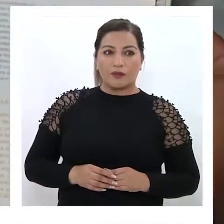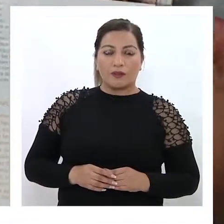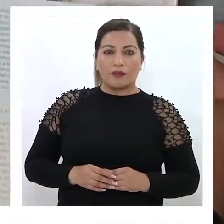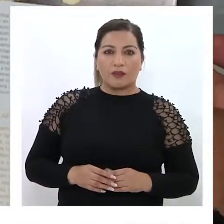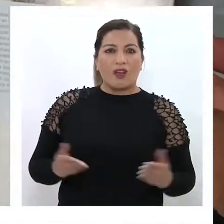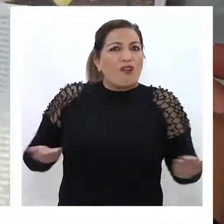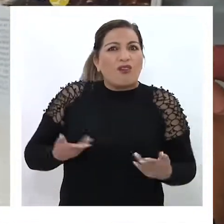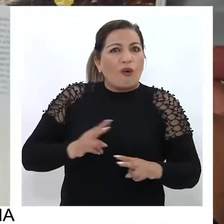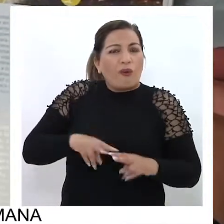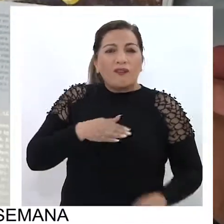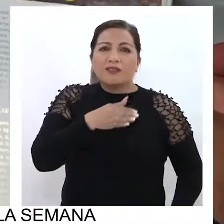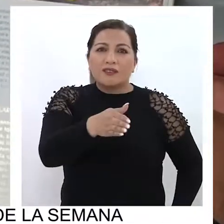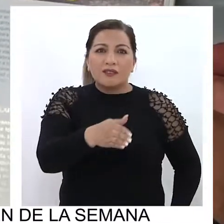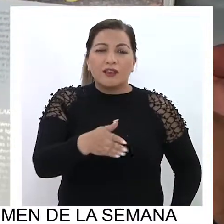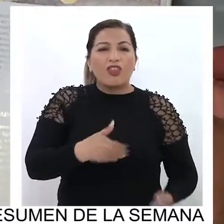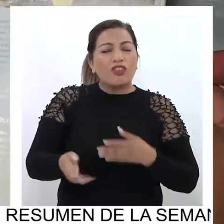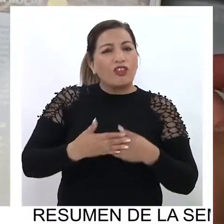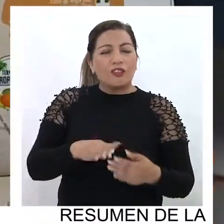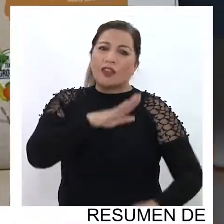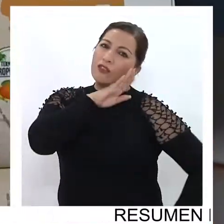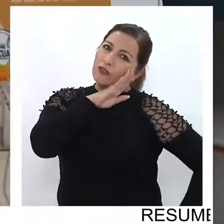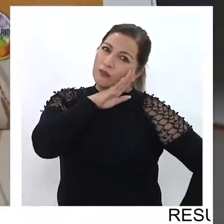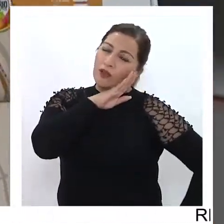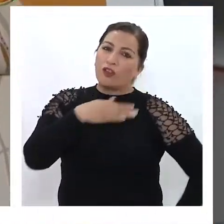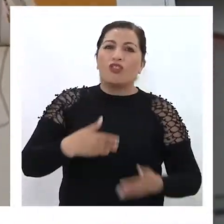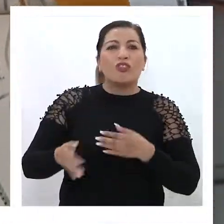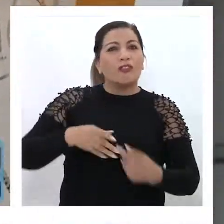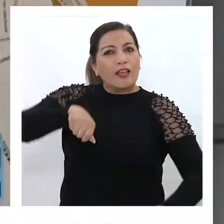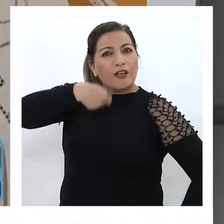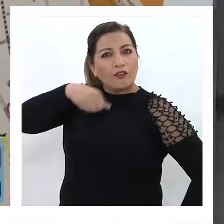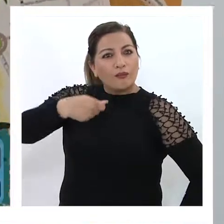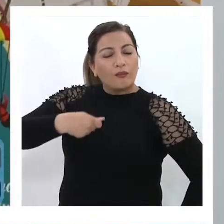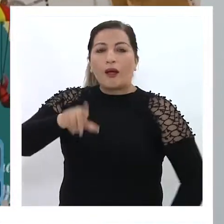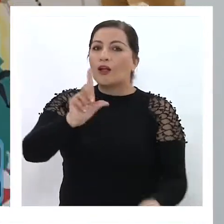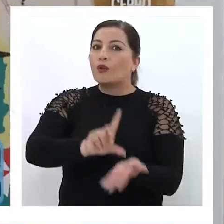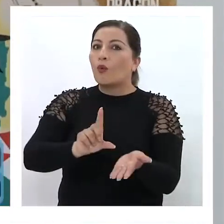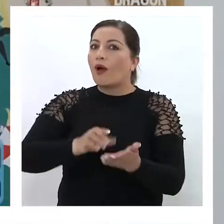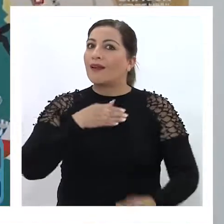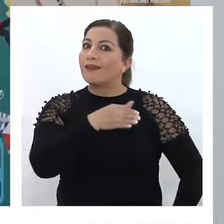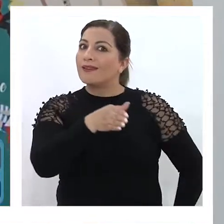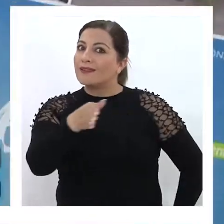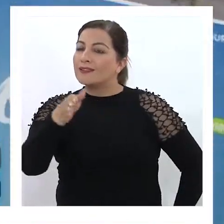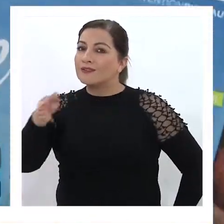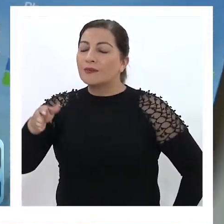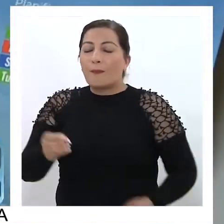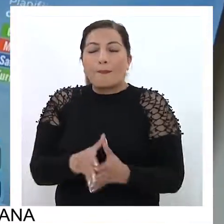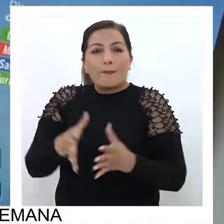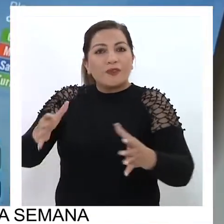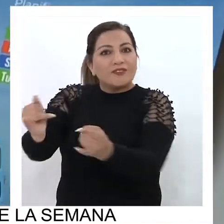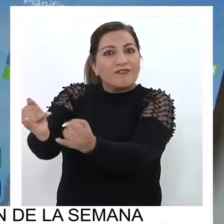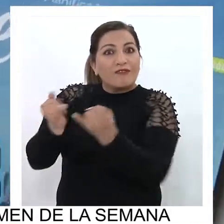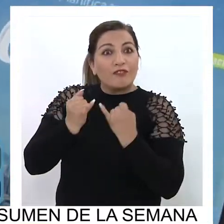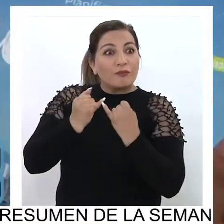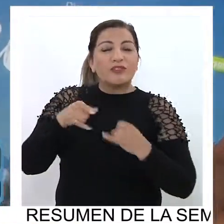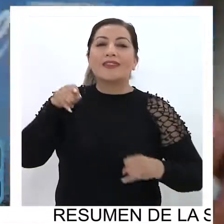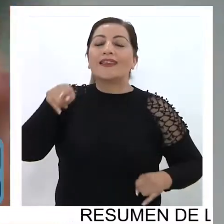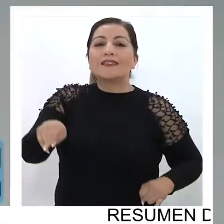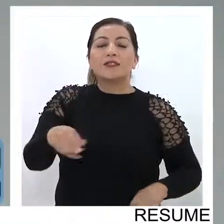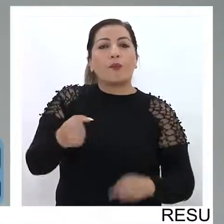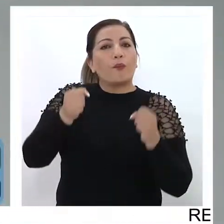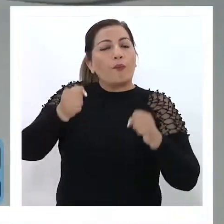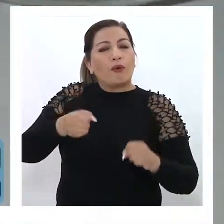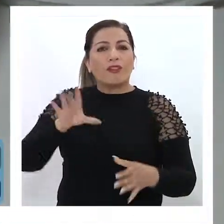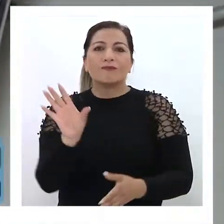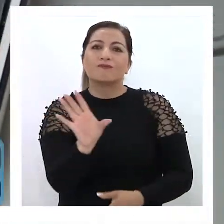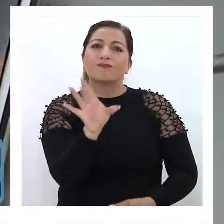Cómo llegar, dónde alojar, dónde comer, qué lugares visitar y mucha más información es la que